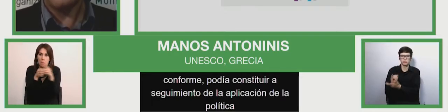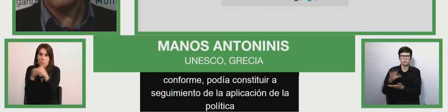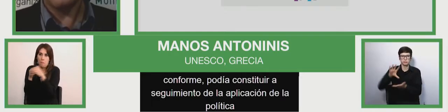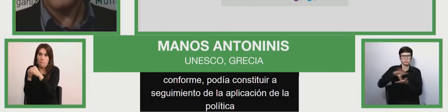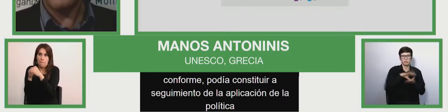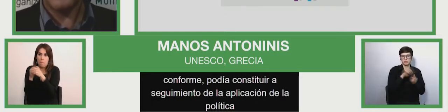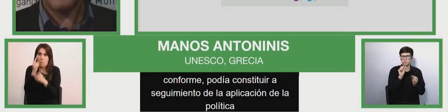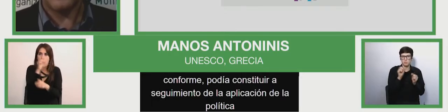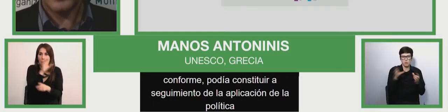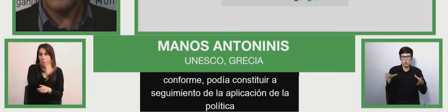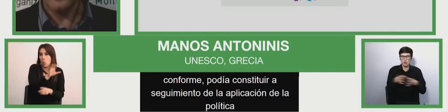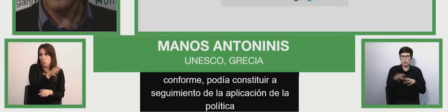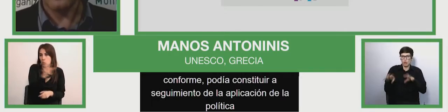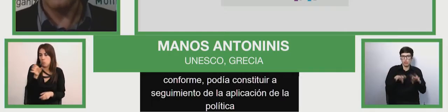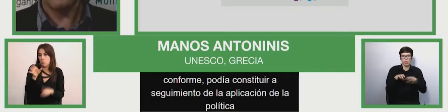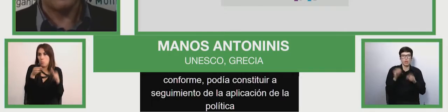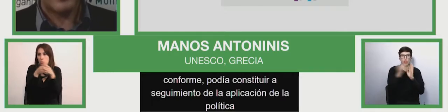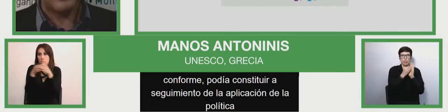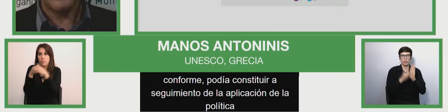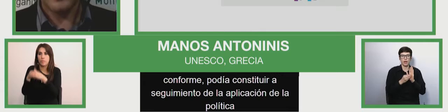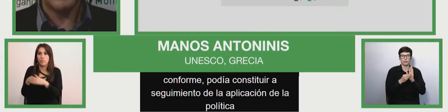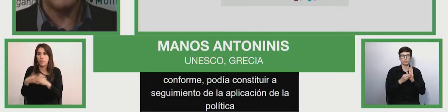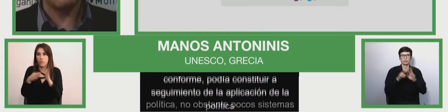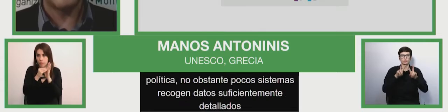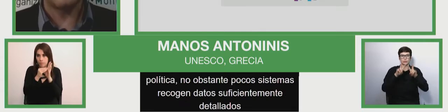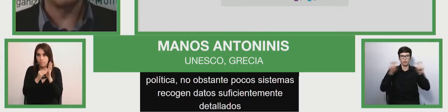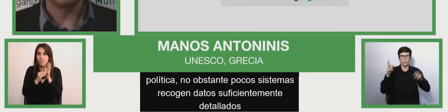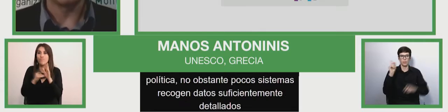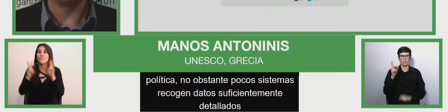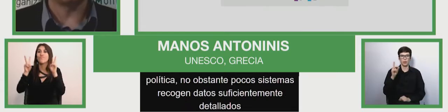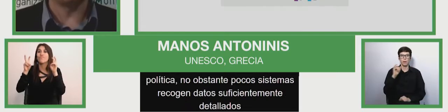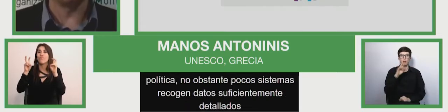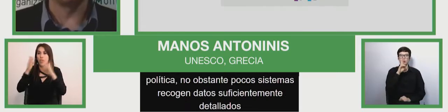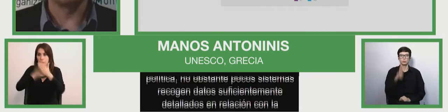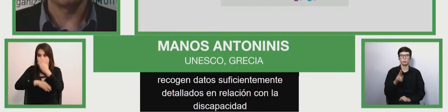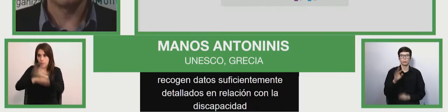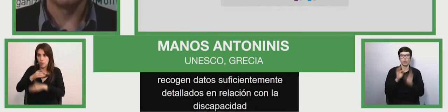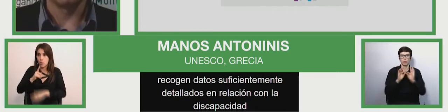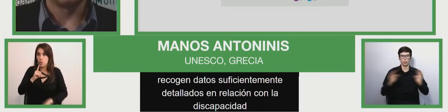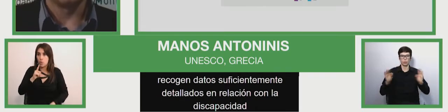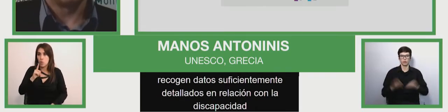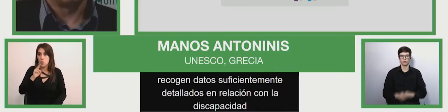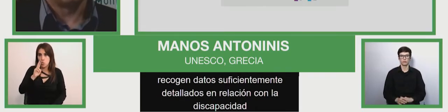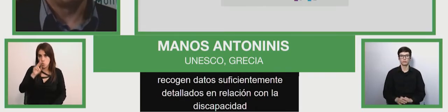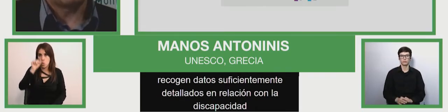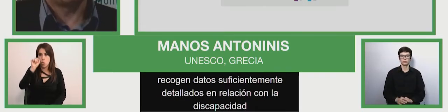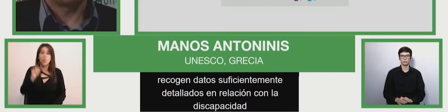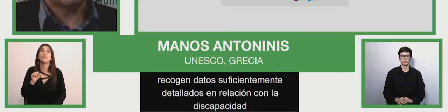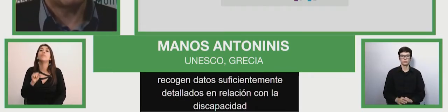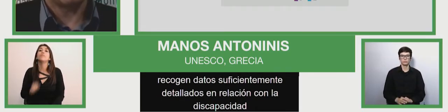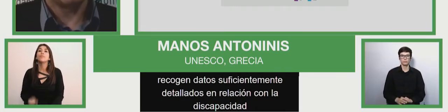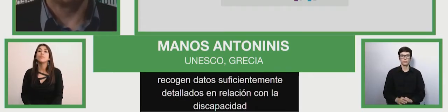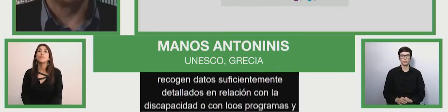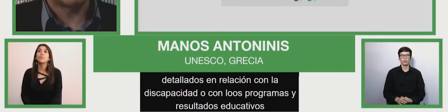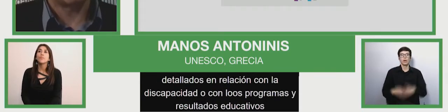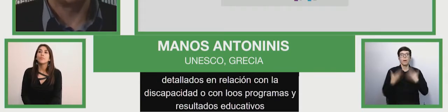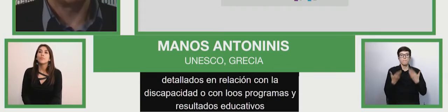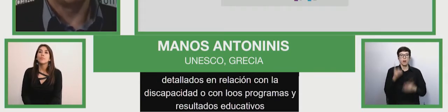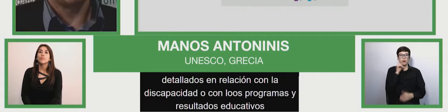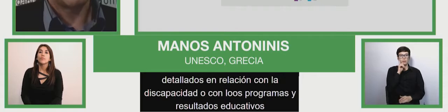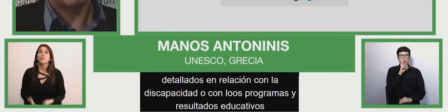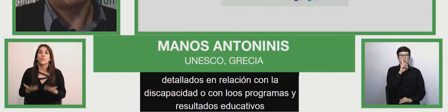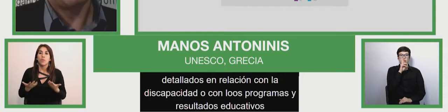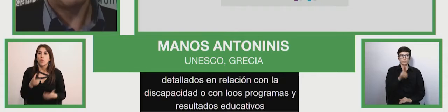en relación con la discapacidad o con los programas y resultados educativos. Para obtener resultados